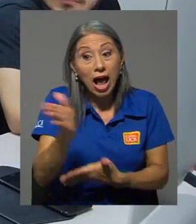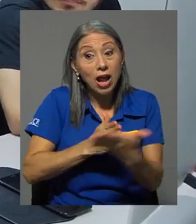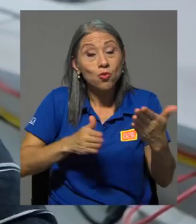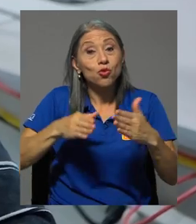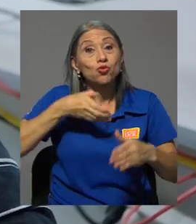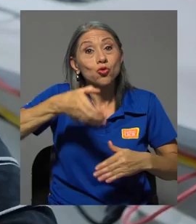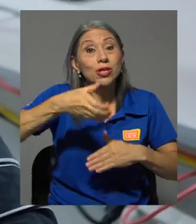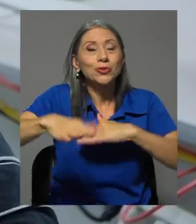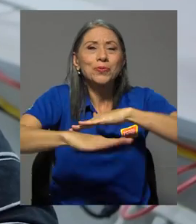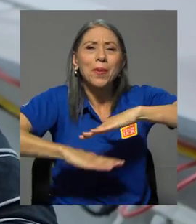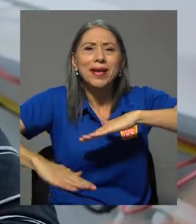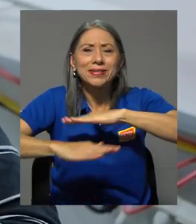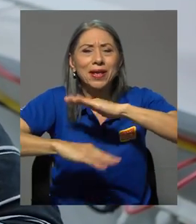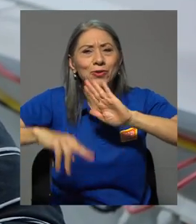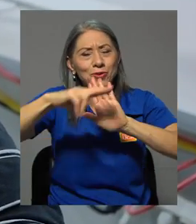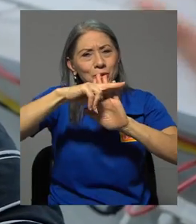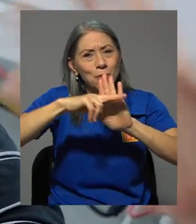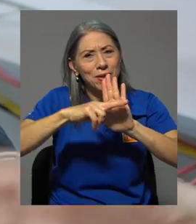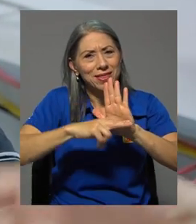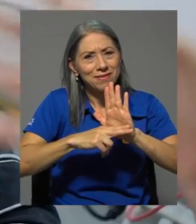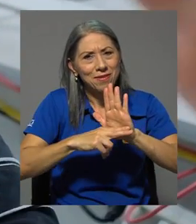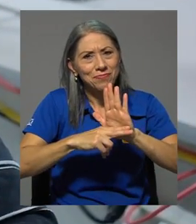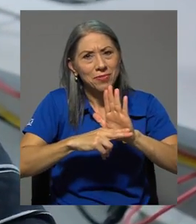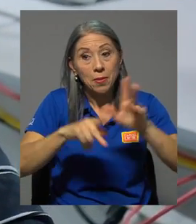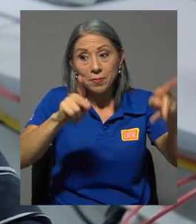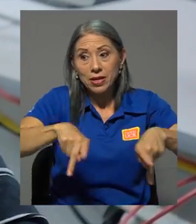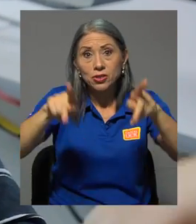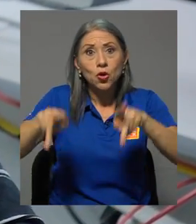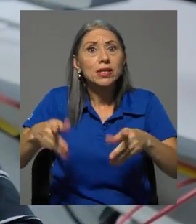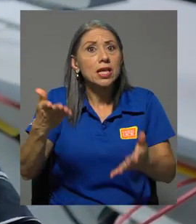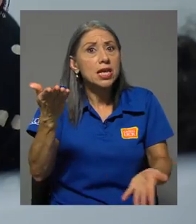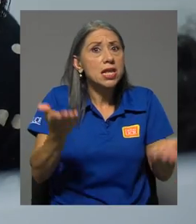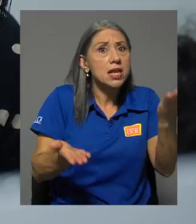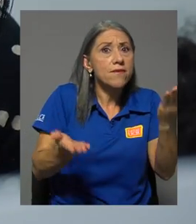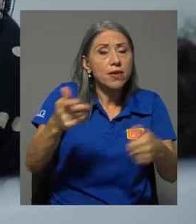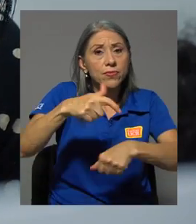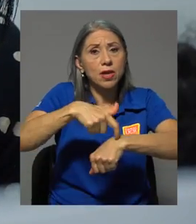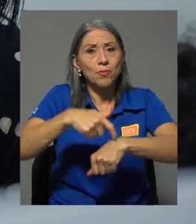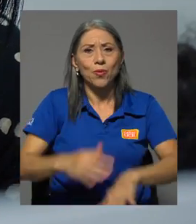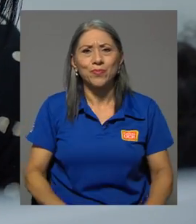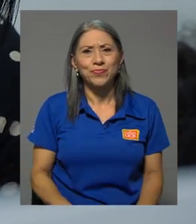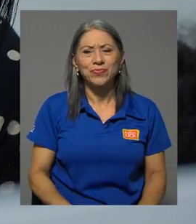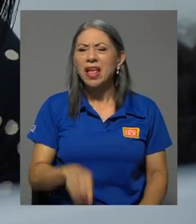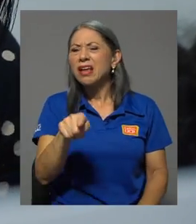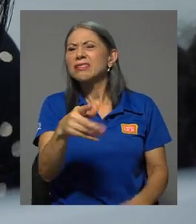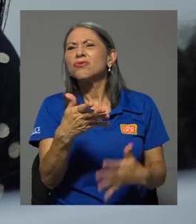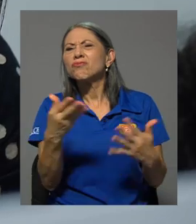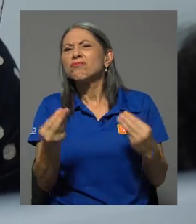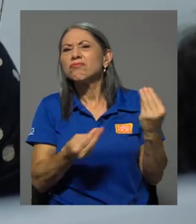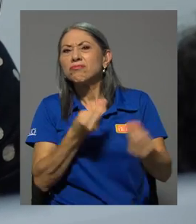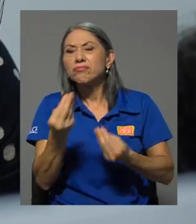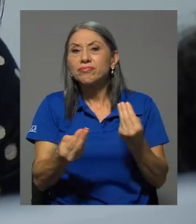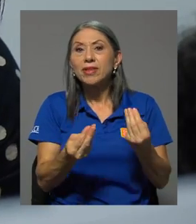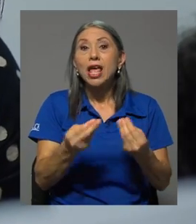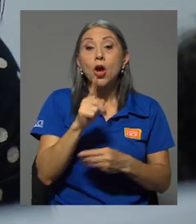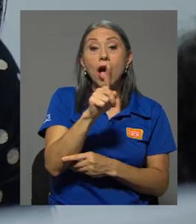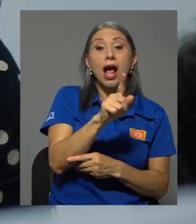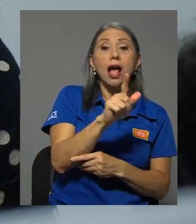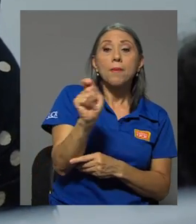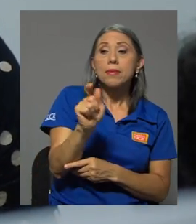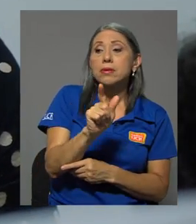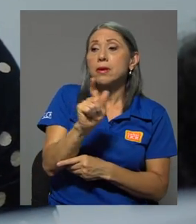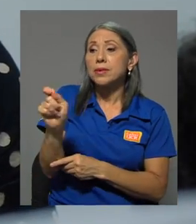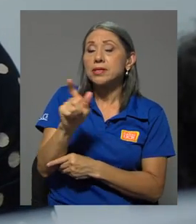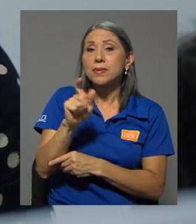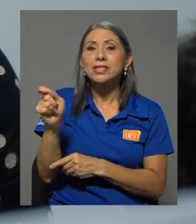normativa, para que las personas se equilibraran ese tiempo. La dinámica ha consistido en realizar una sesión mensual